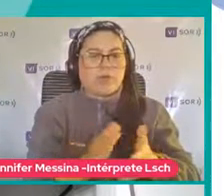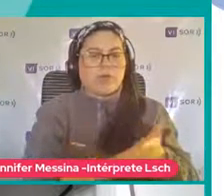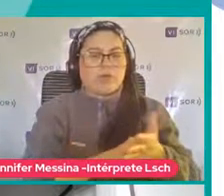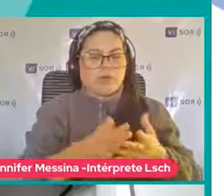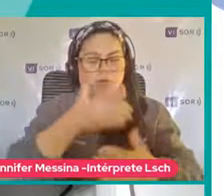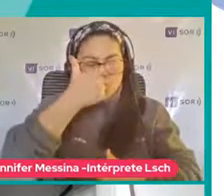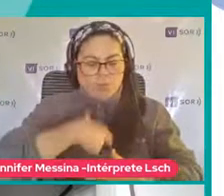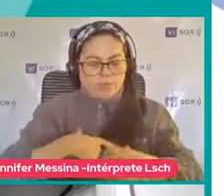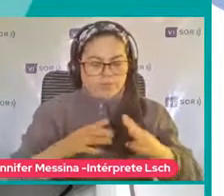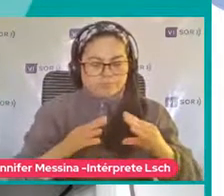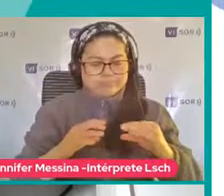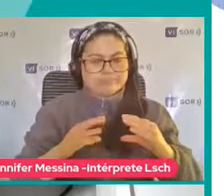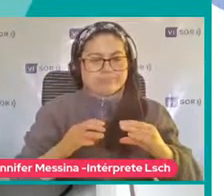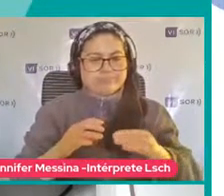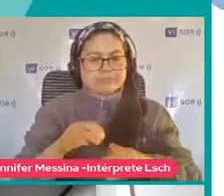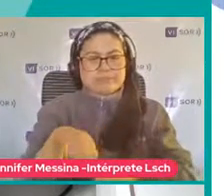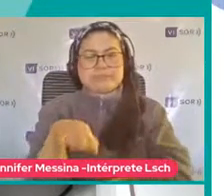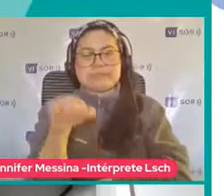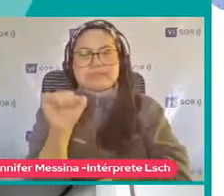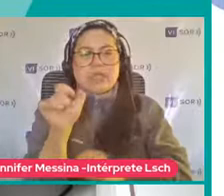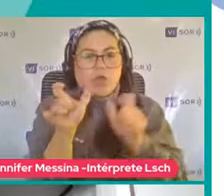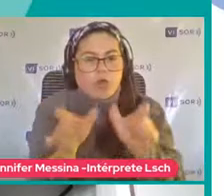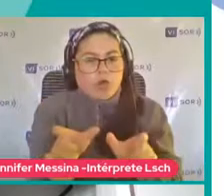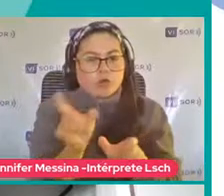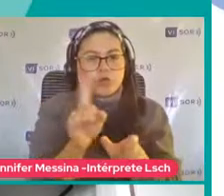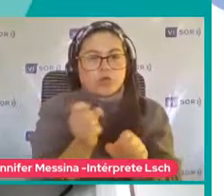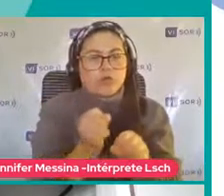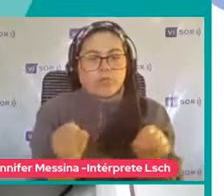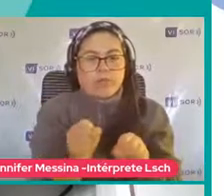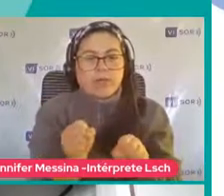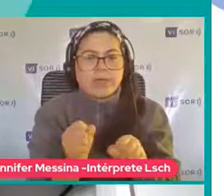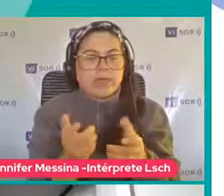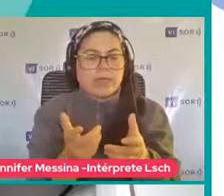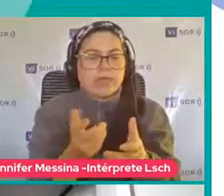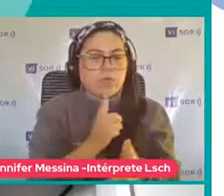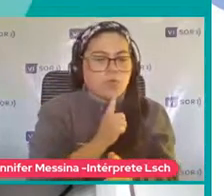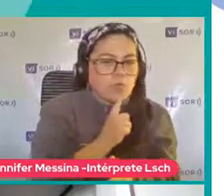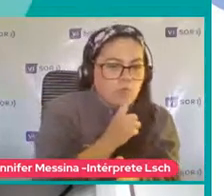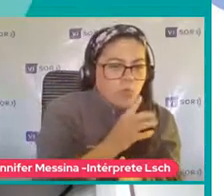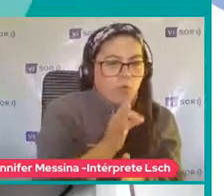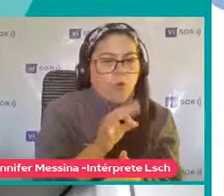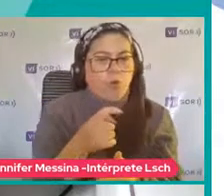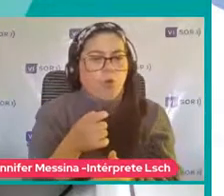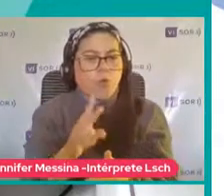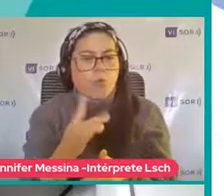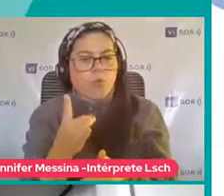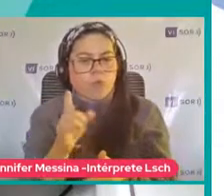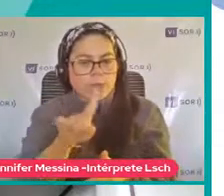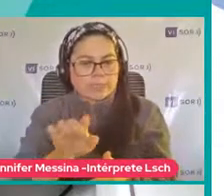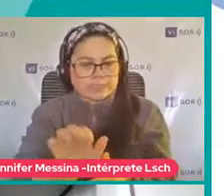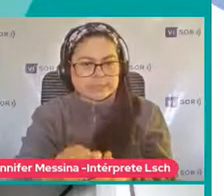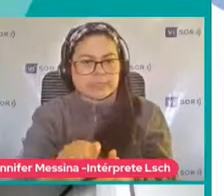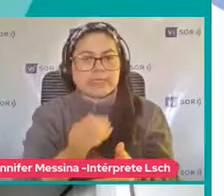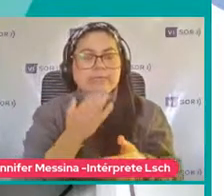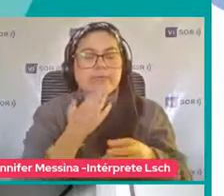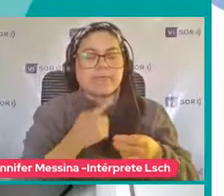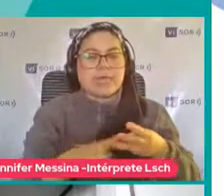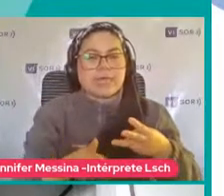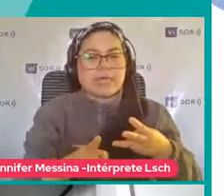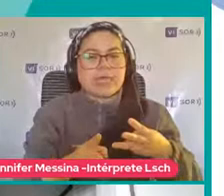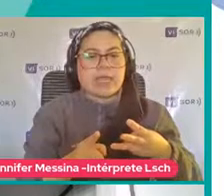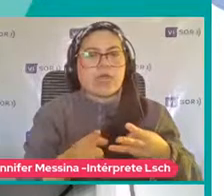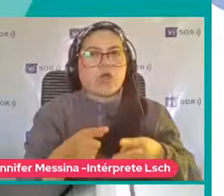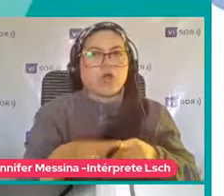Y poca coordinación Motora Ya sea Motora gruesa O motora fina También existen Algunos casos De motricidad